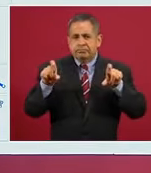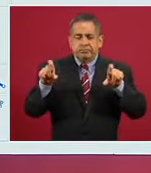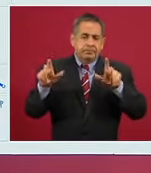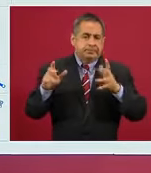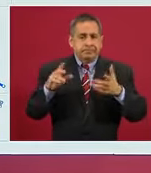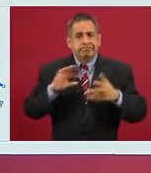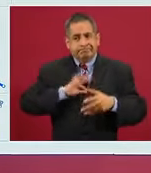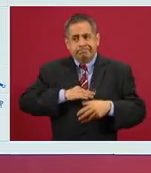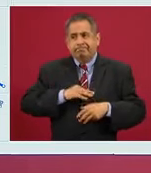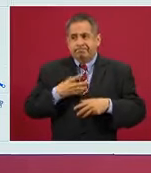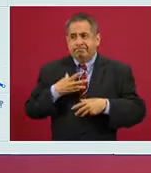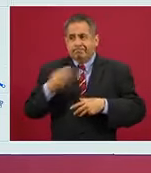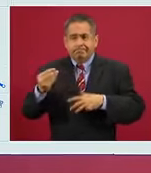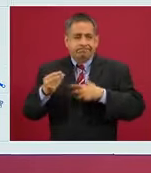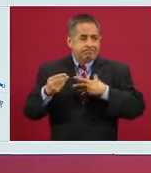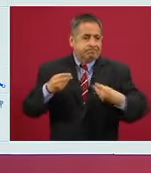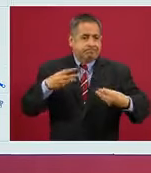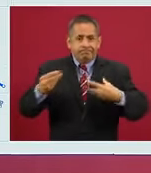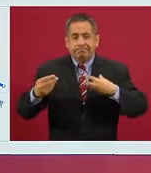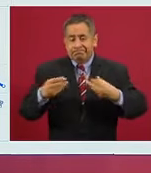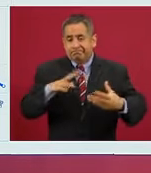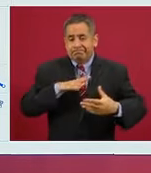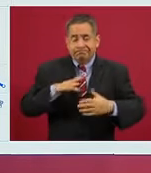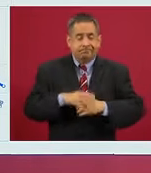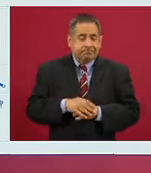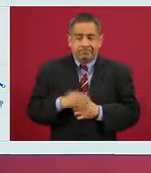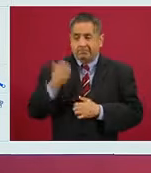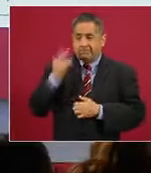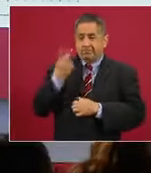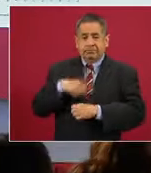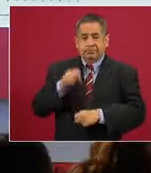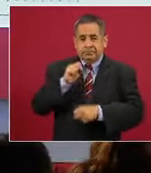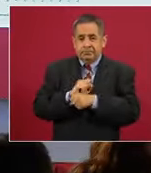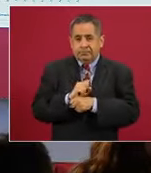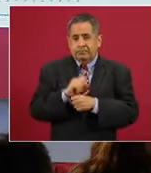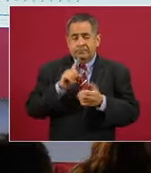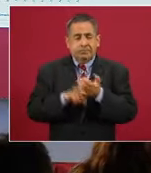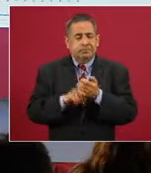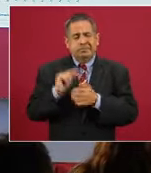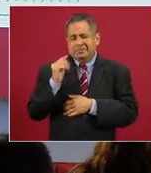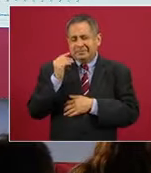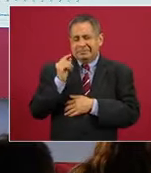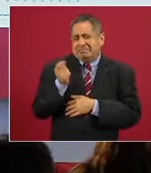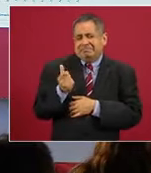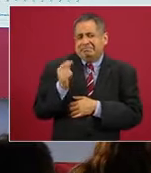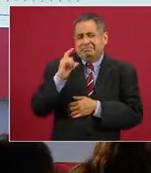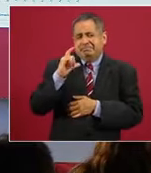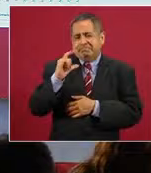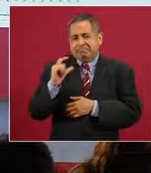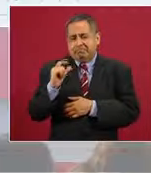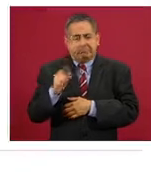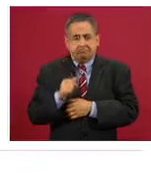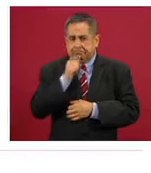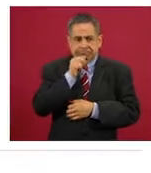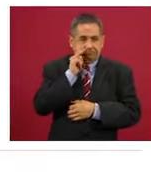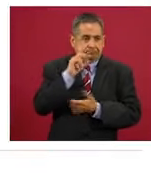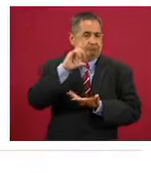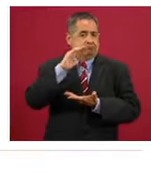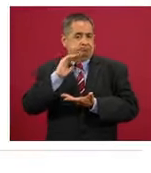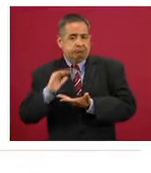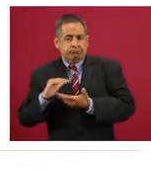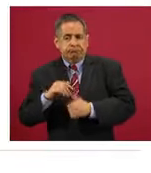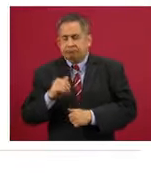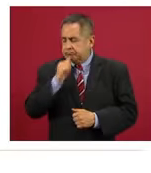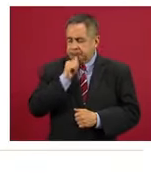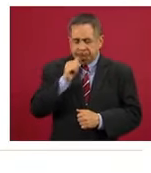importante. Tenemos en las últimas dos semanas una pequeña disminución, todavía no se ve un patrón sostenido de